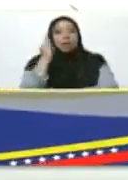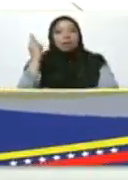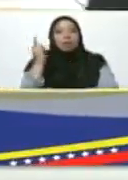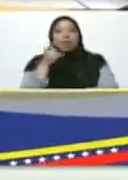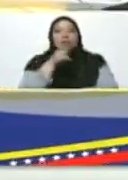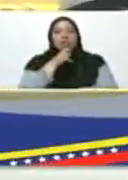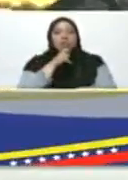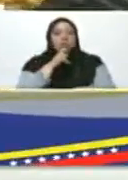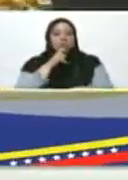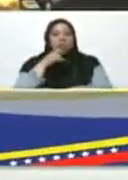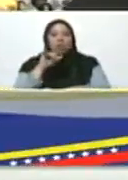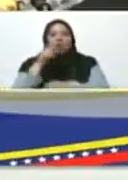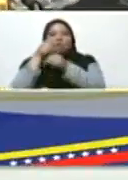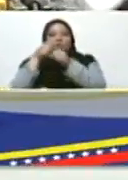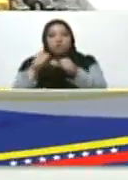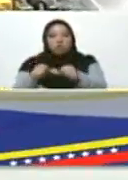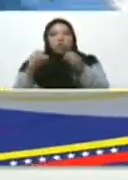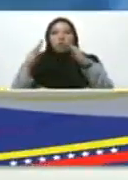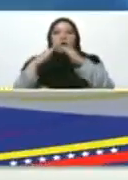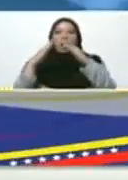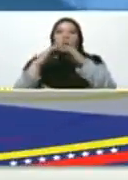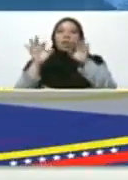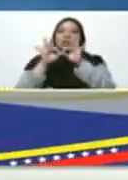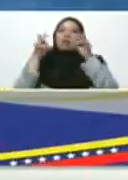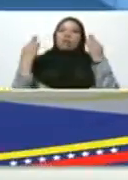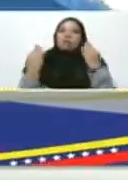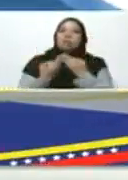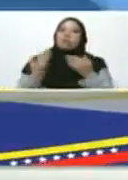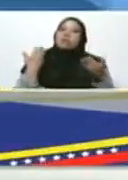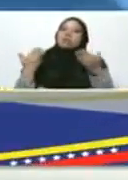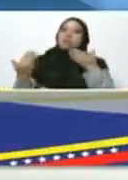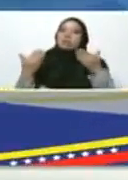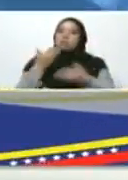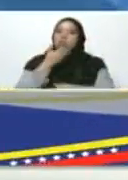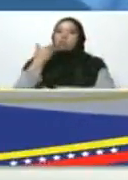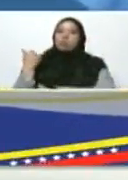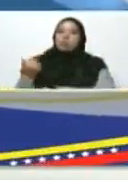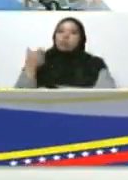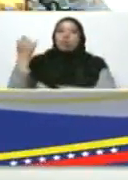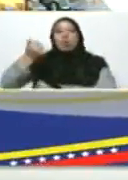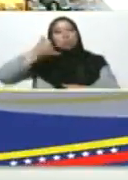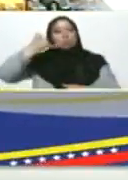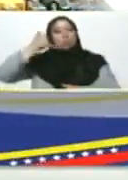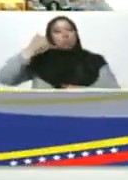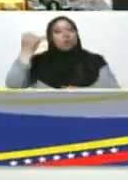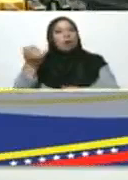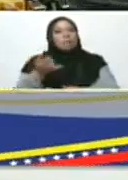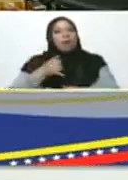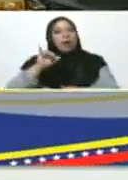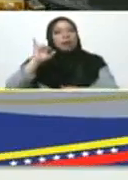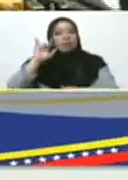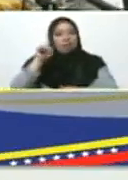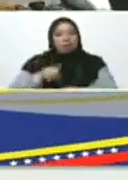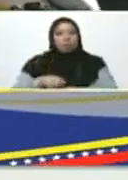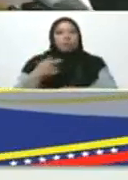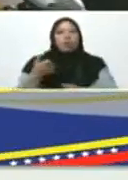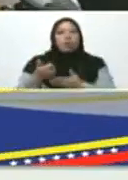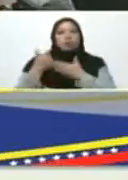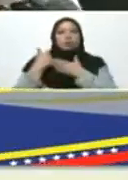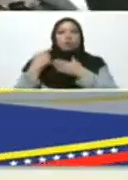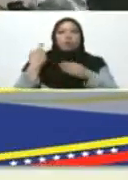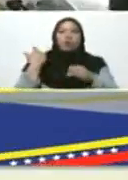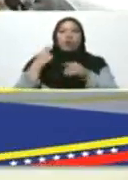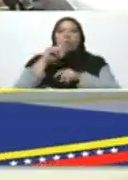modem ahí, fijo. Y tenga su familia, su servicio, para sus llamadas telefónicas, para sus